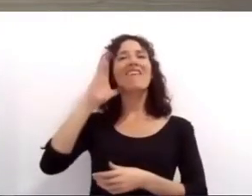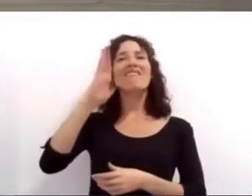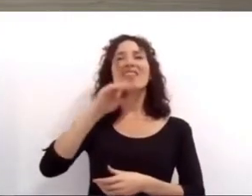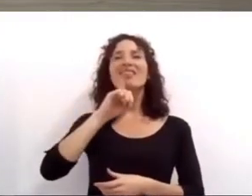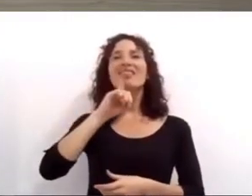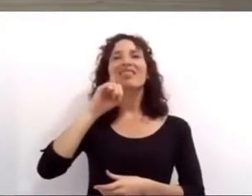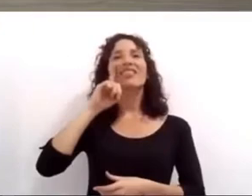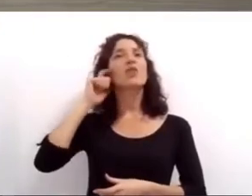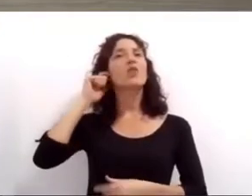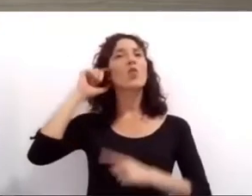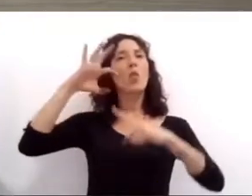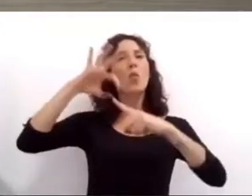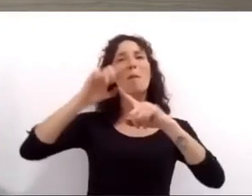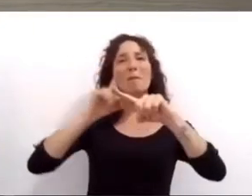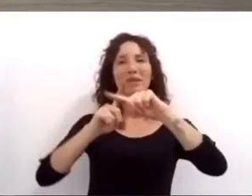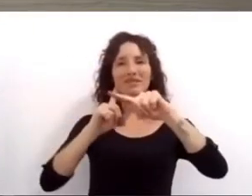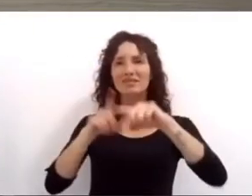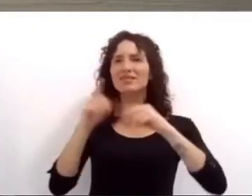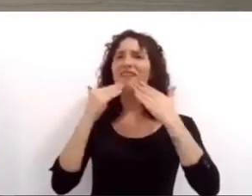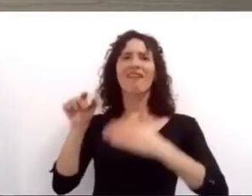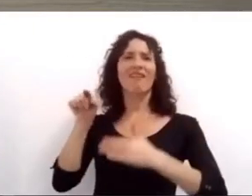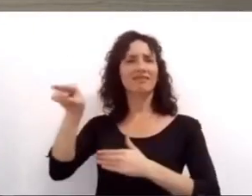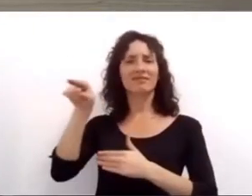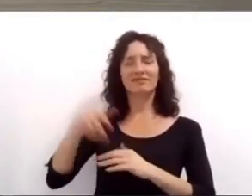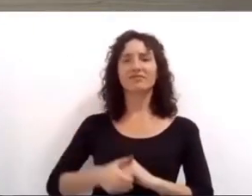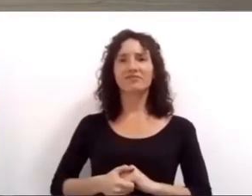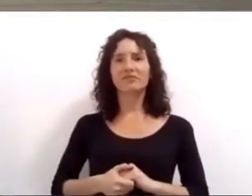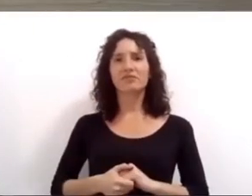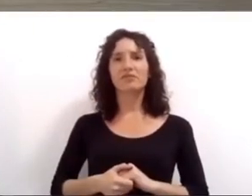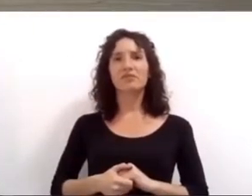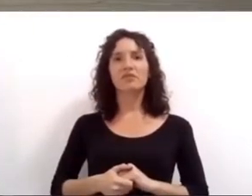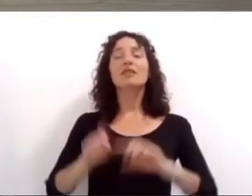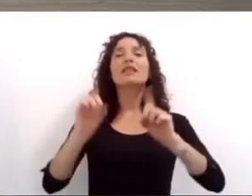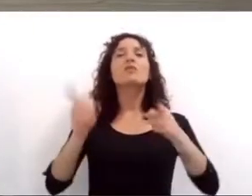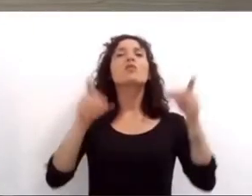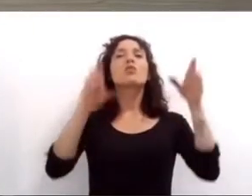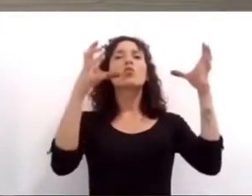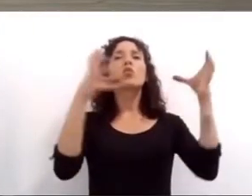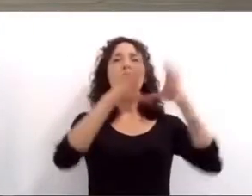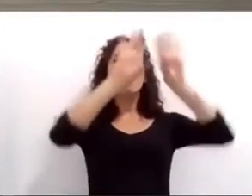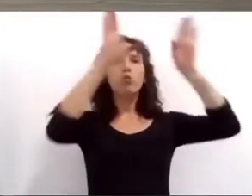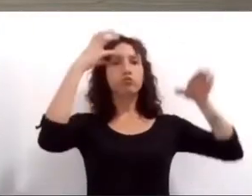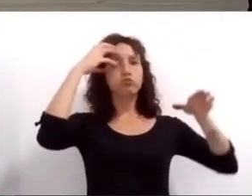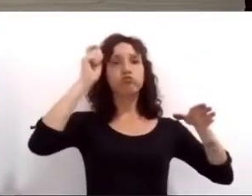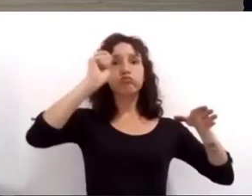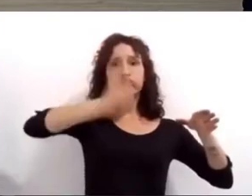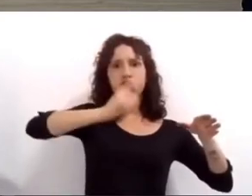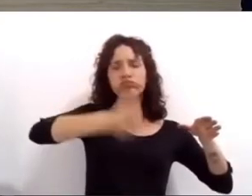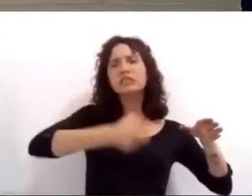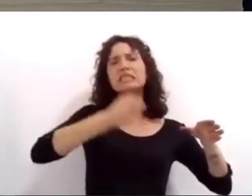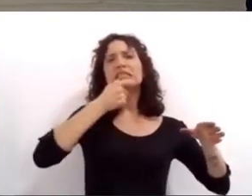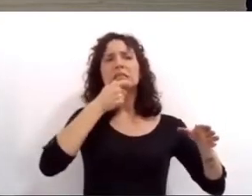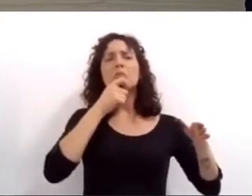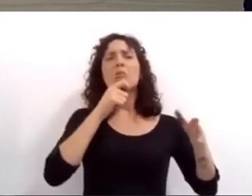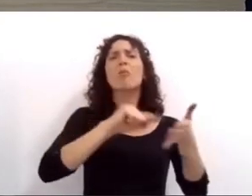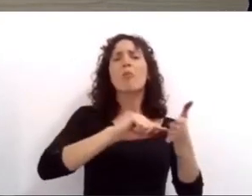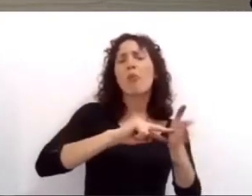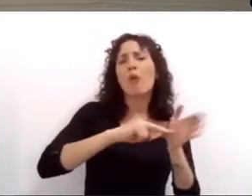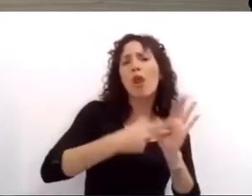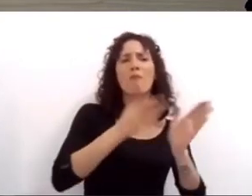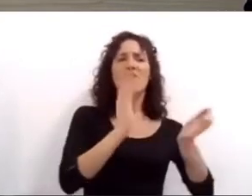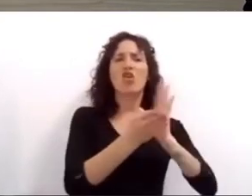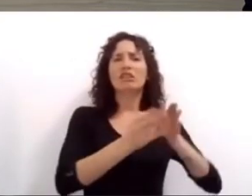LGTBIQ+. También conformamos un equipo jurídico para la tramitación de denuncias de violencia de género y medidas de protección